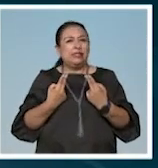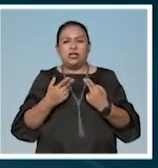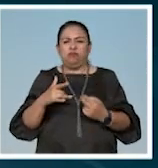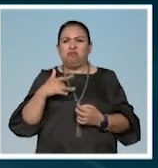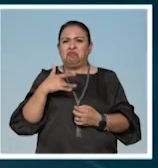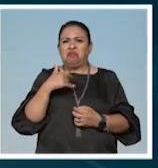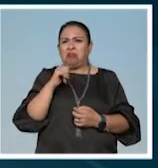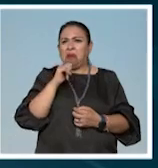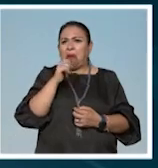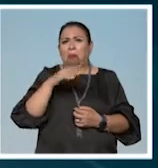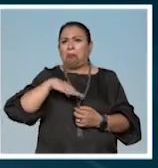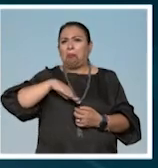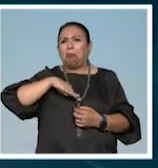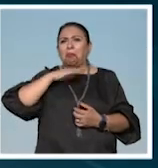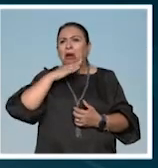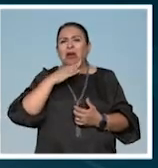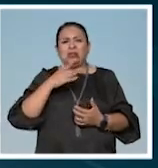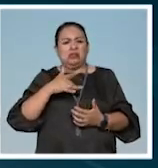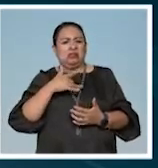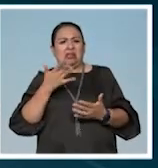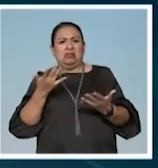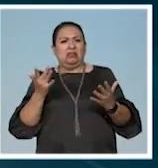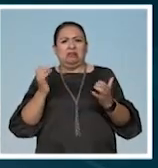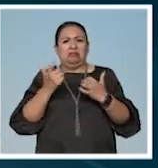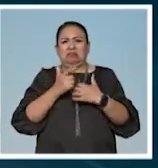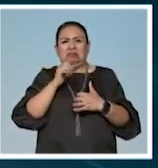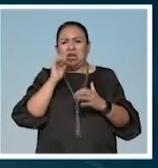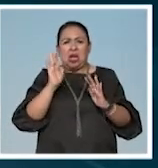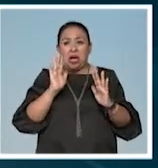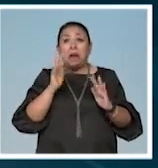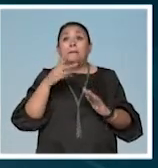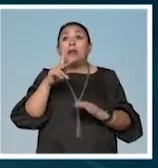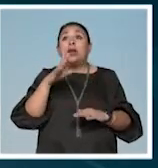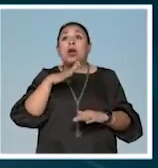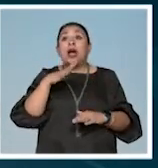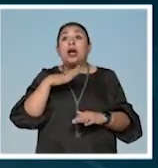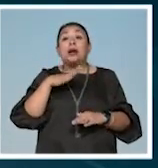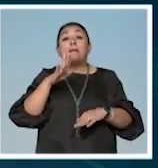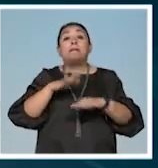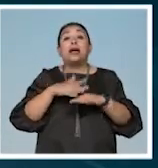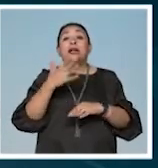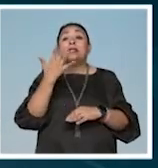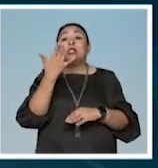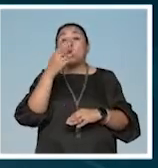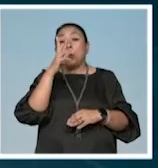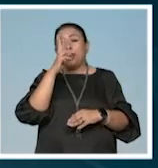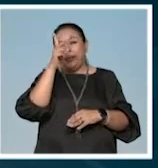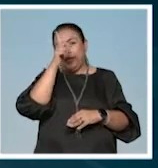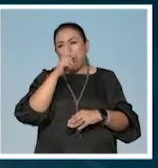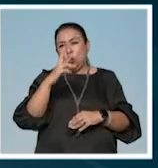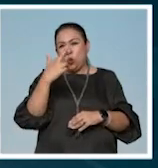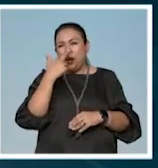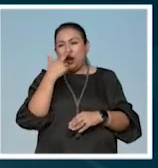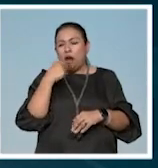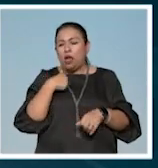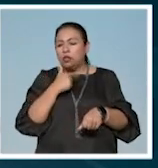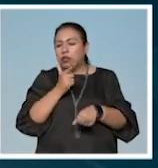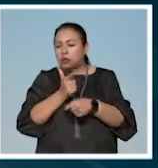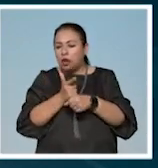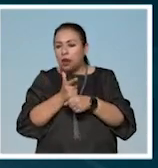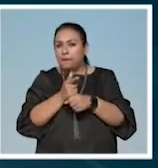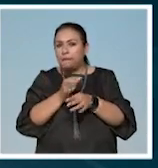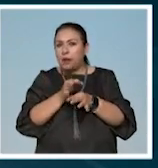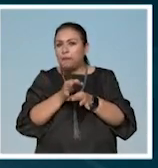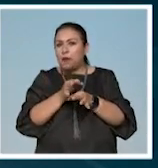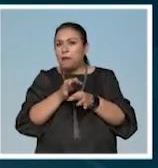síntomas. Es un cáncer que no produce ningún síntoma, pero si tienen más de 50 lunares o una manchita que detectan que va